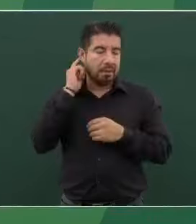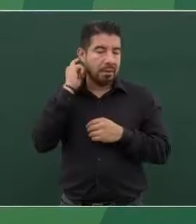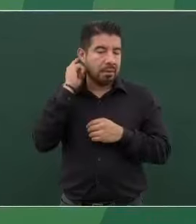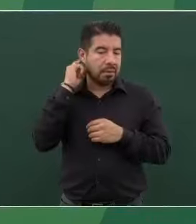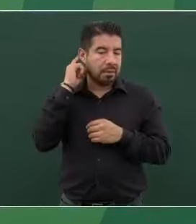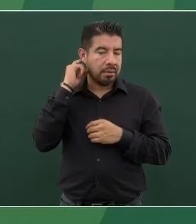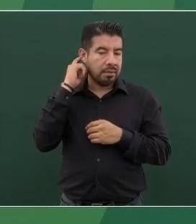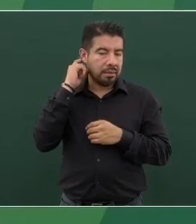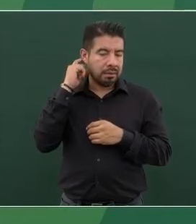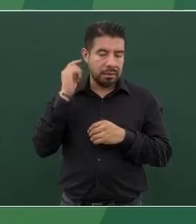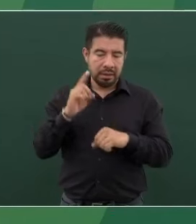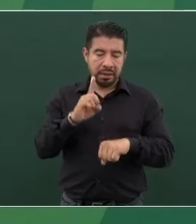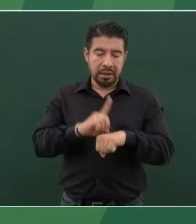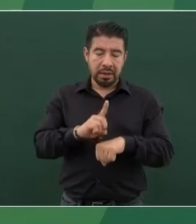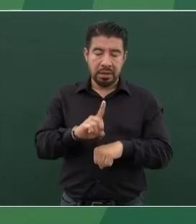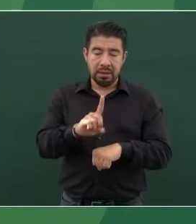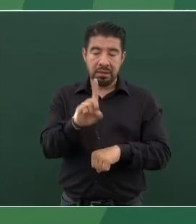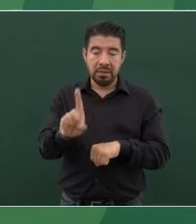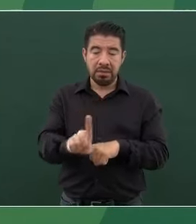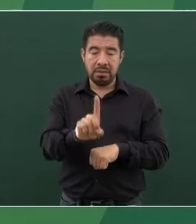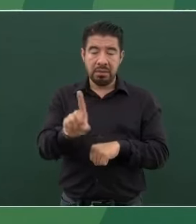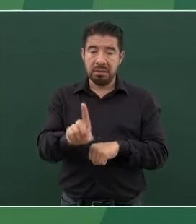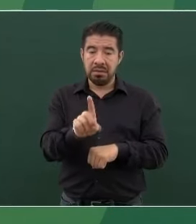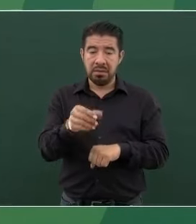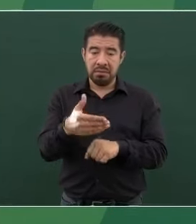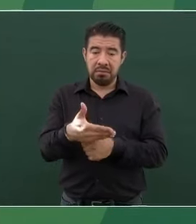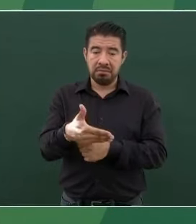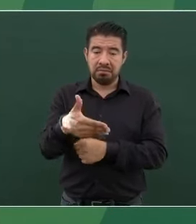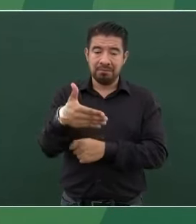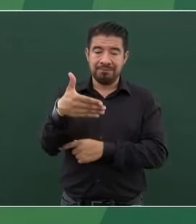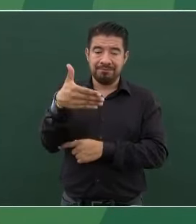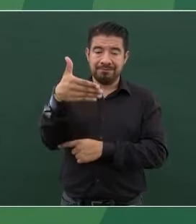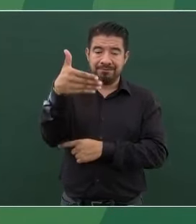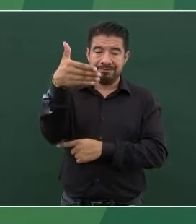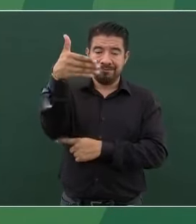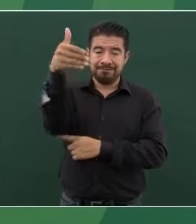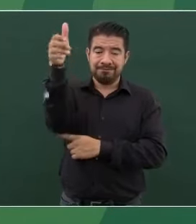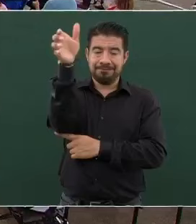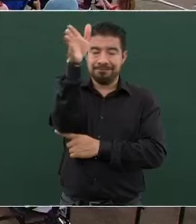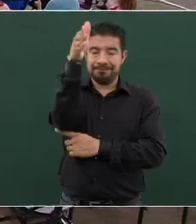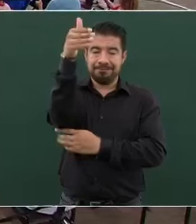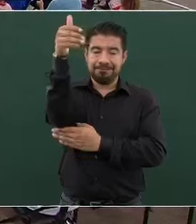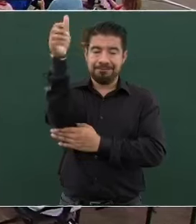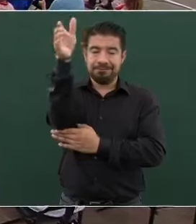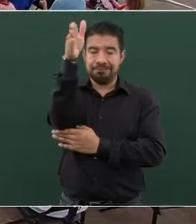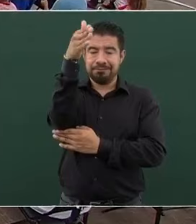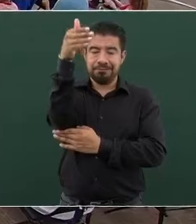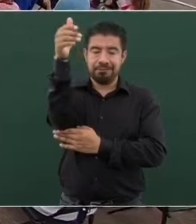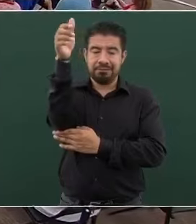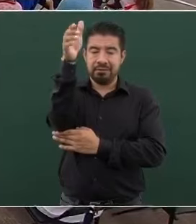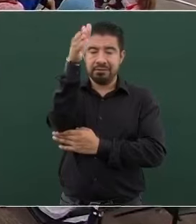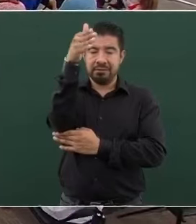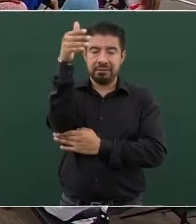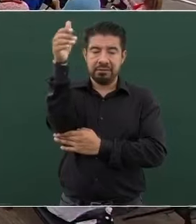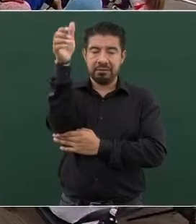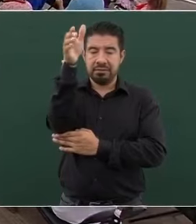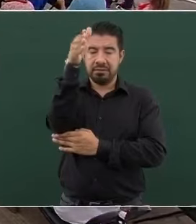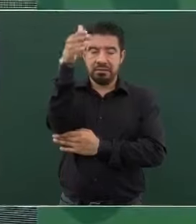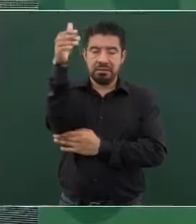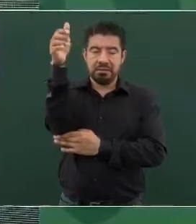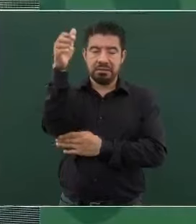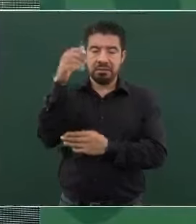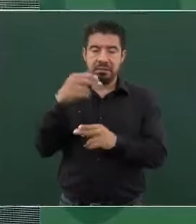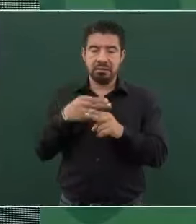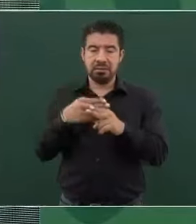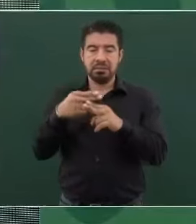primeras horas del domingo y arriarla hasta que terminen los actos.